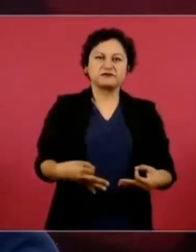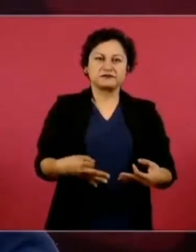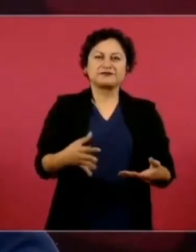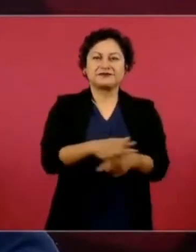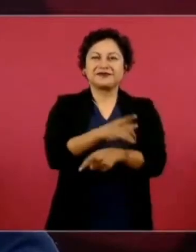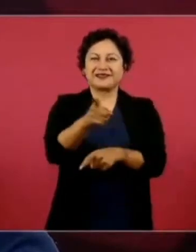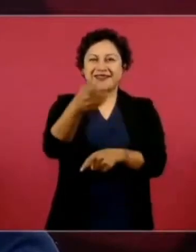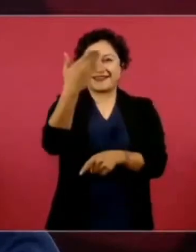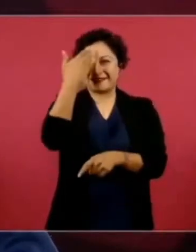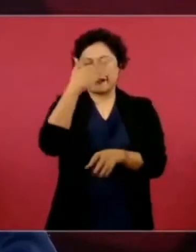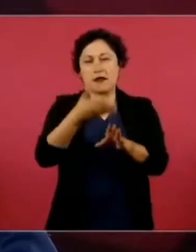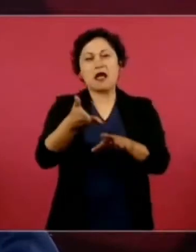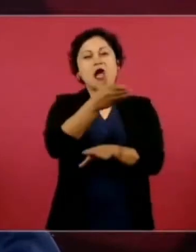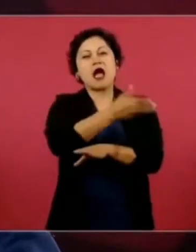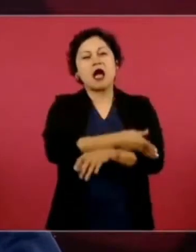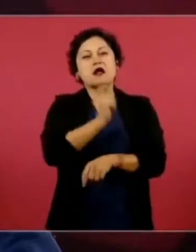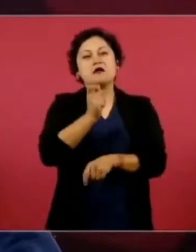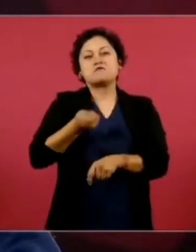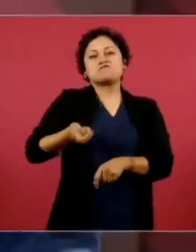y no,